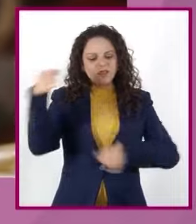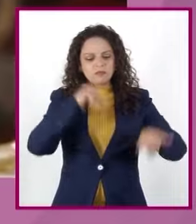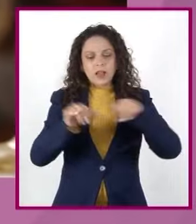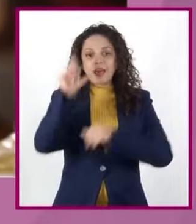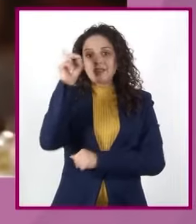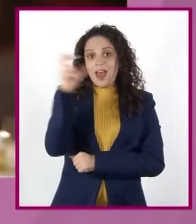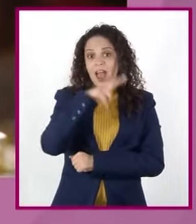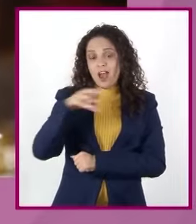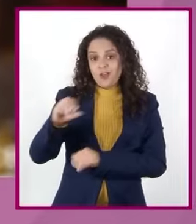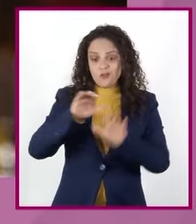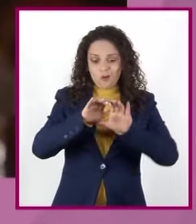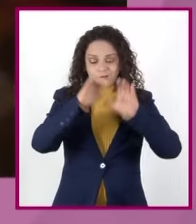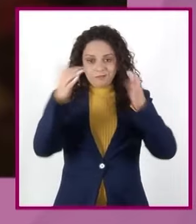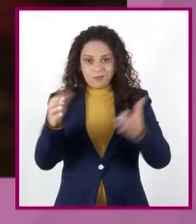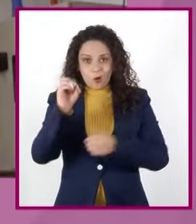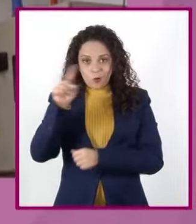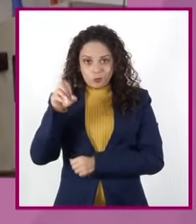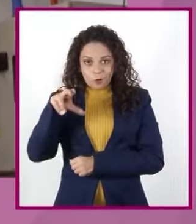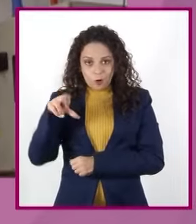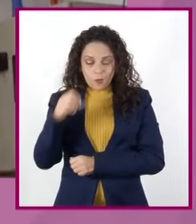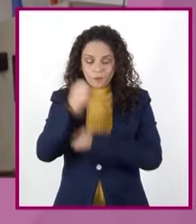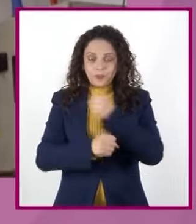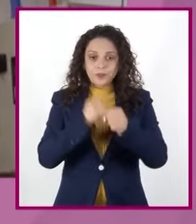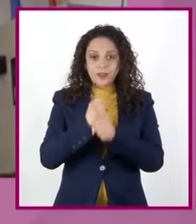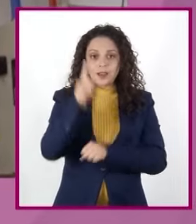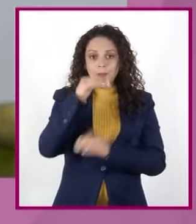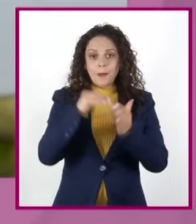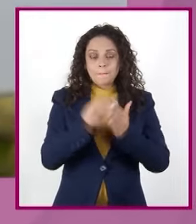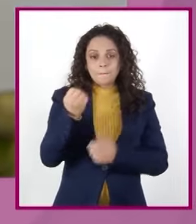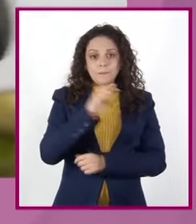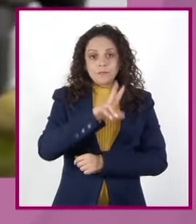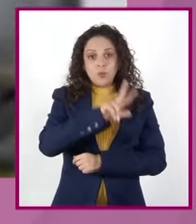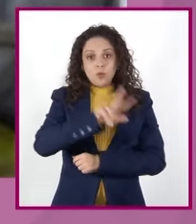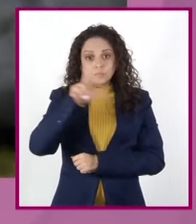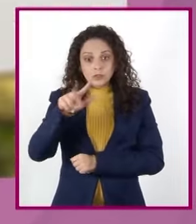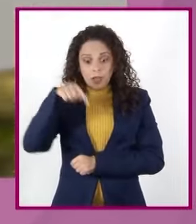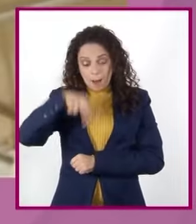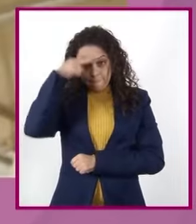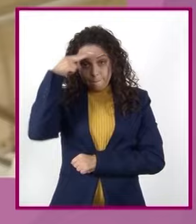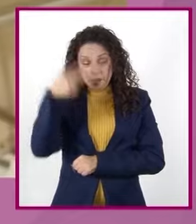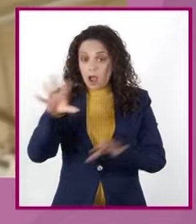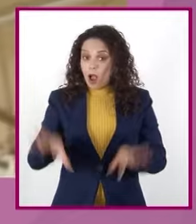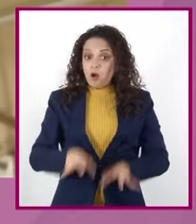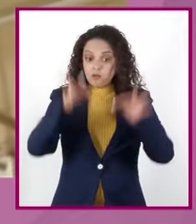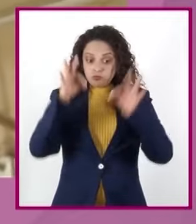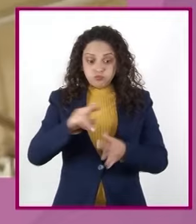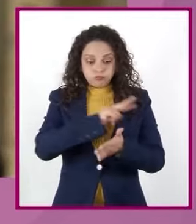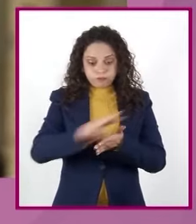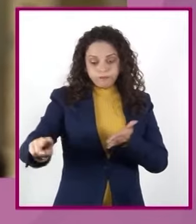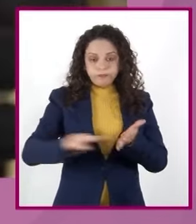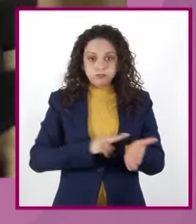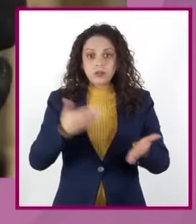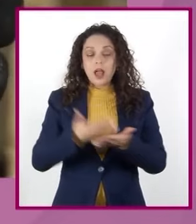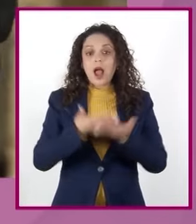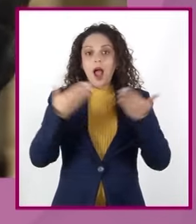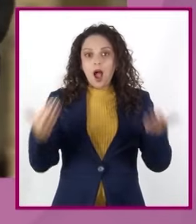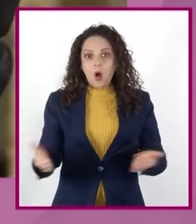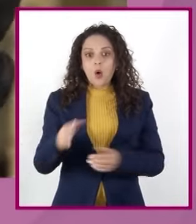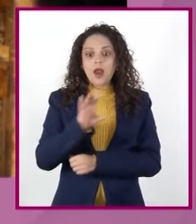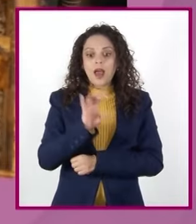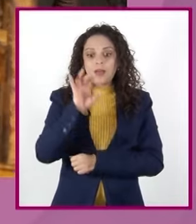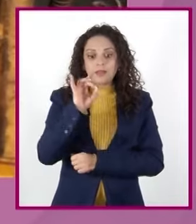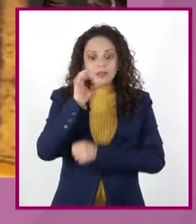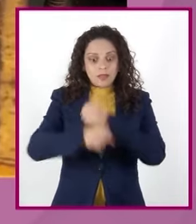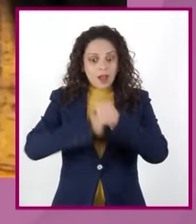1988, México fue el primer país en ratificarlo Y ahora, en su trigésimo aniversario